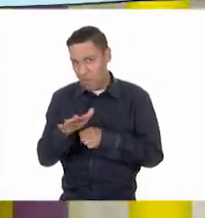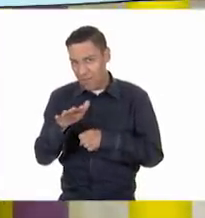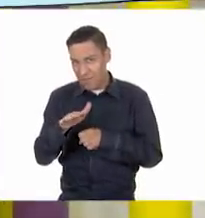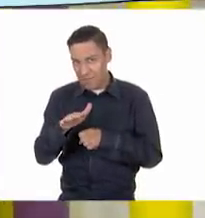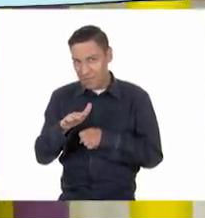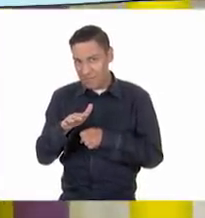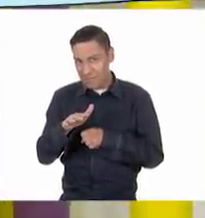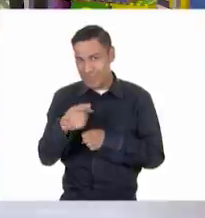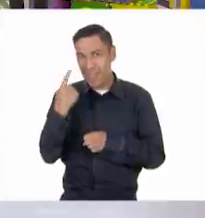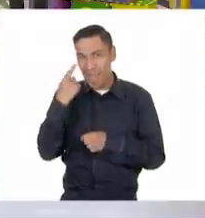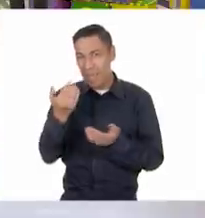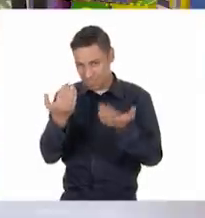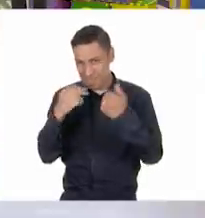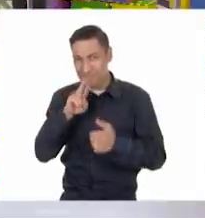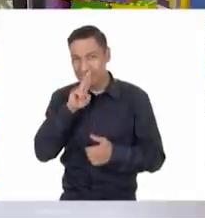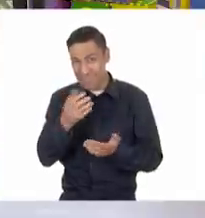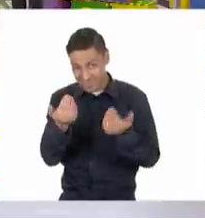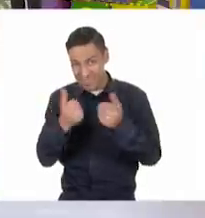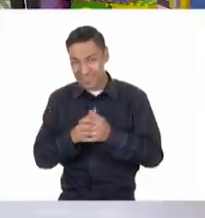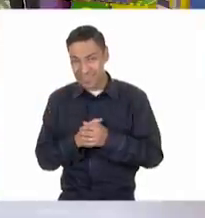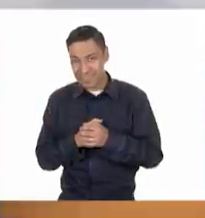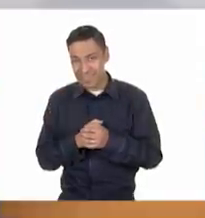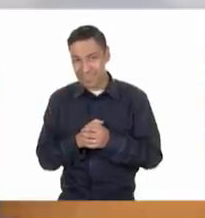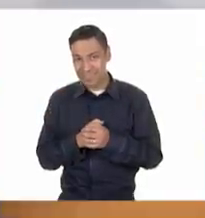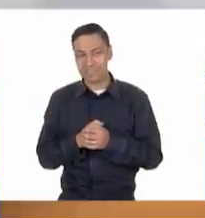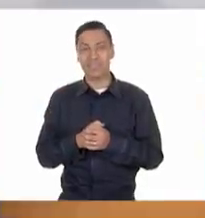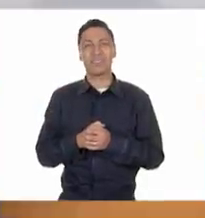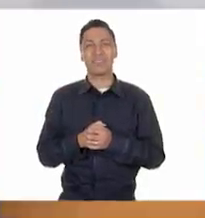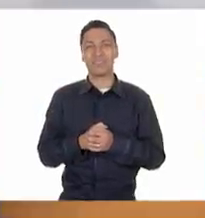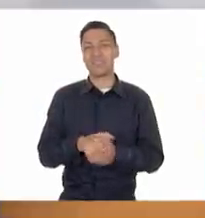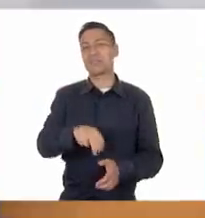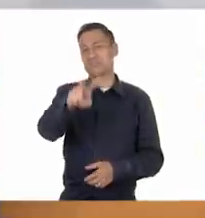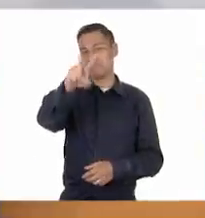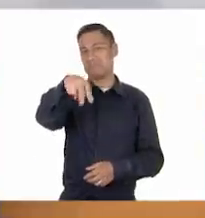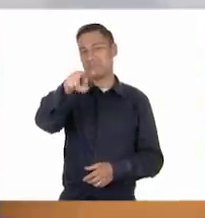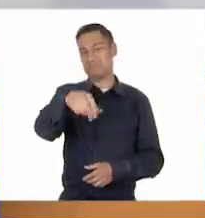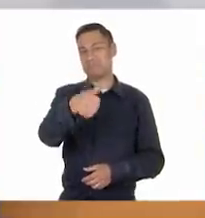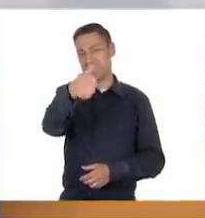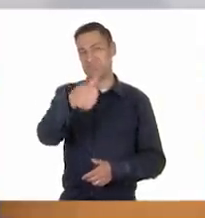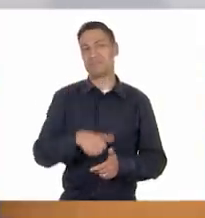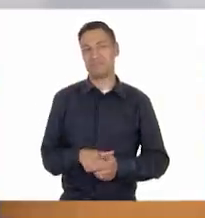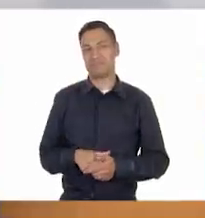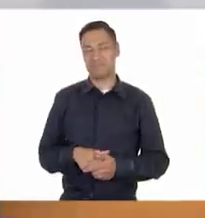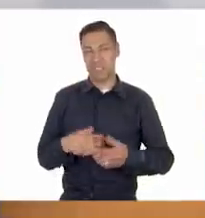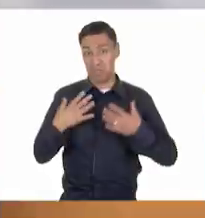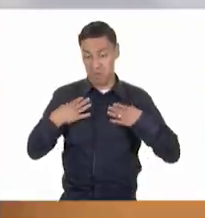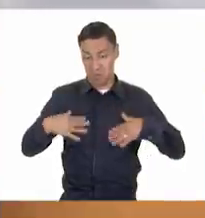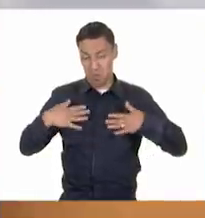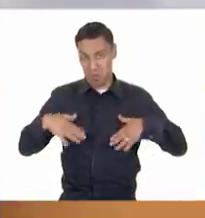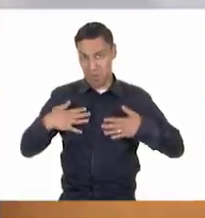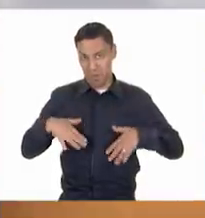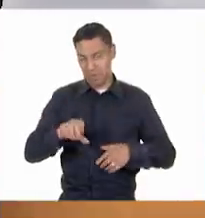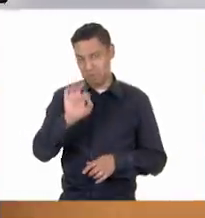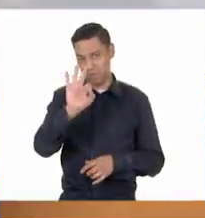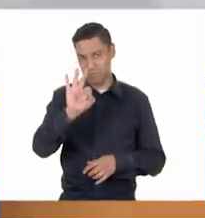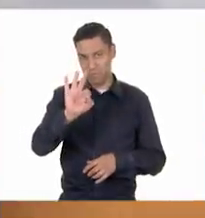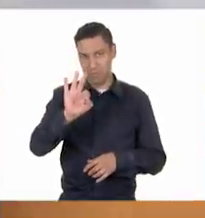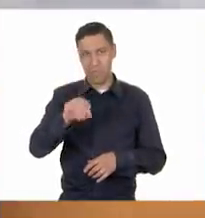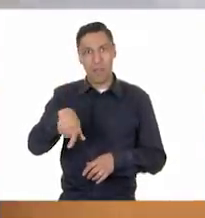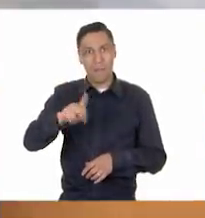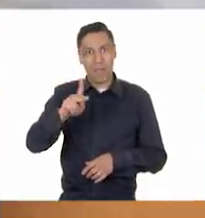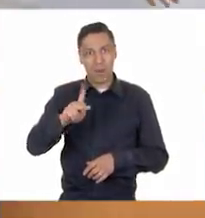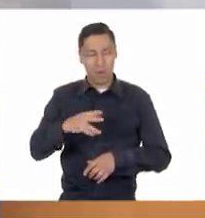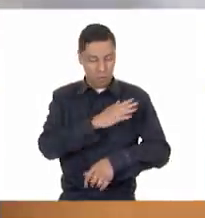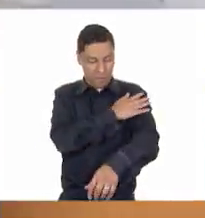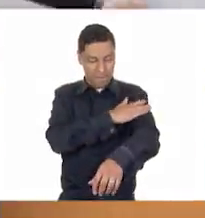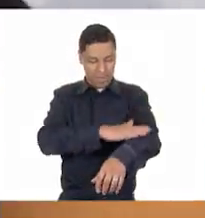Bueno, escuchamos las respuestas, a ver. ¿Qué dicen? Sí, sí, es cierto. Que además de la ropa, se dio cuenta que además le crecían